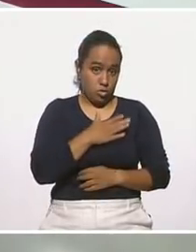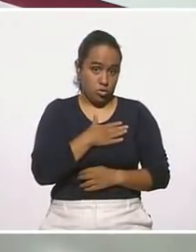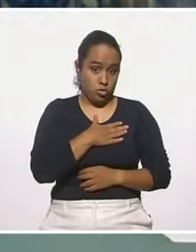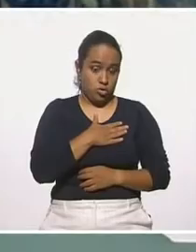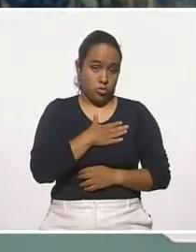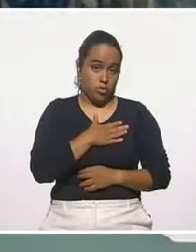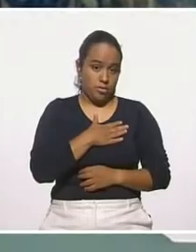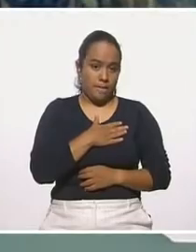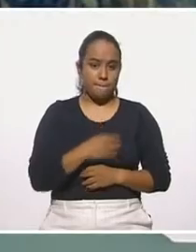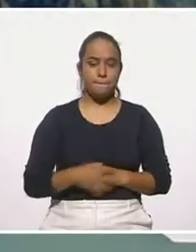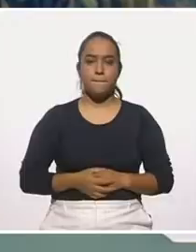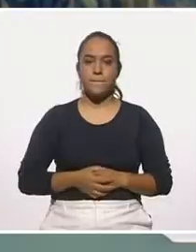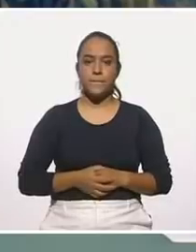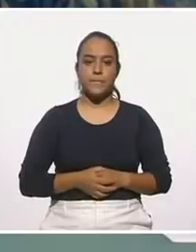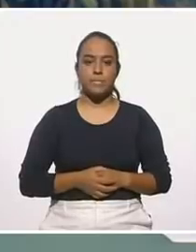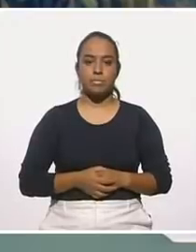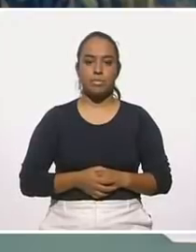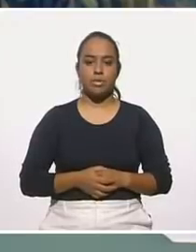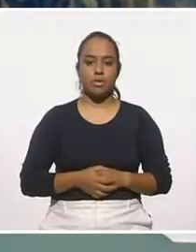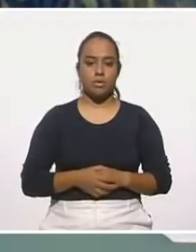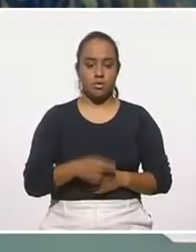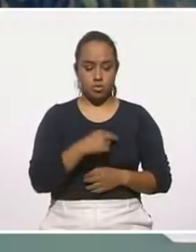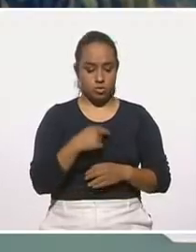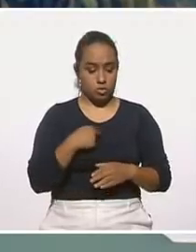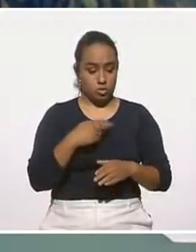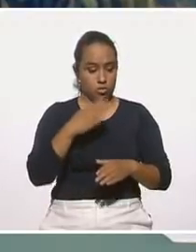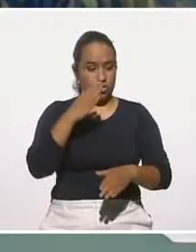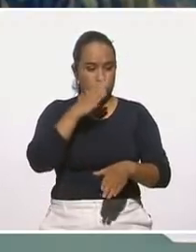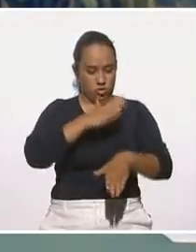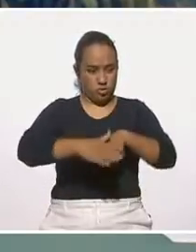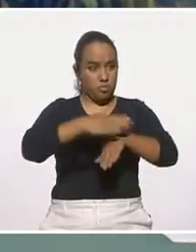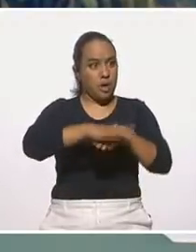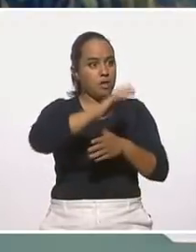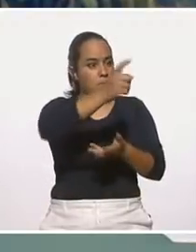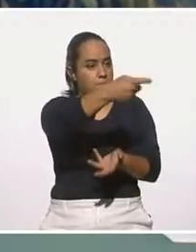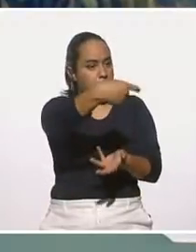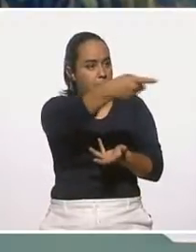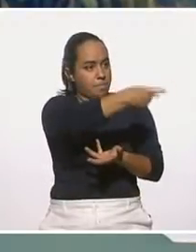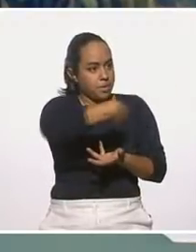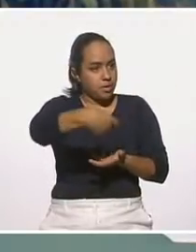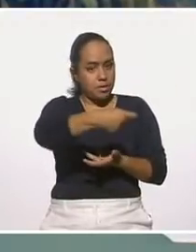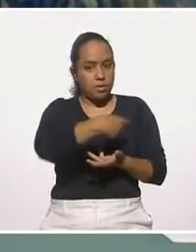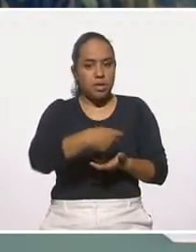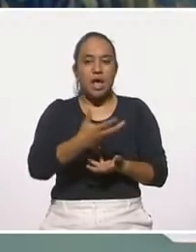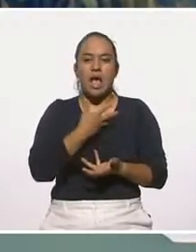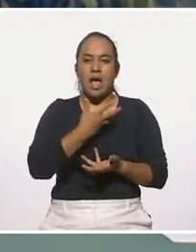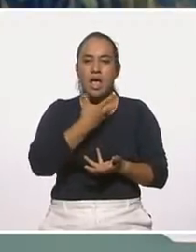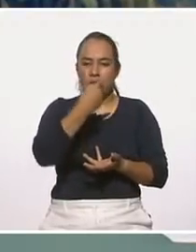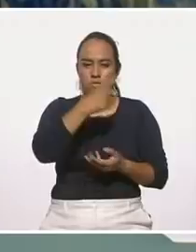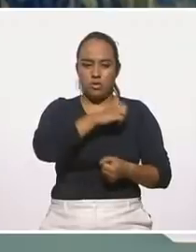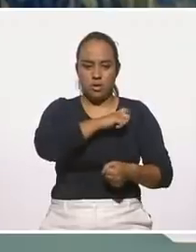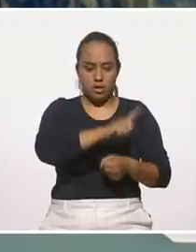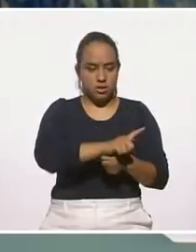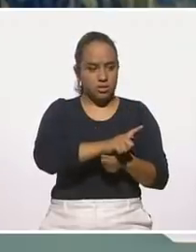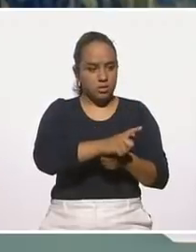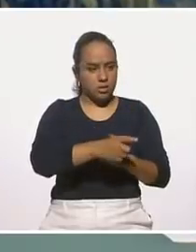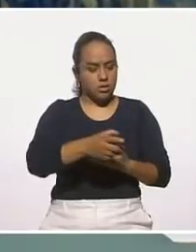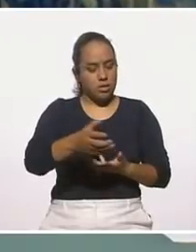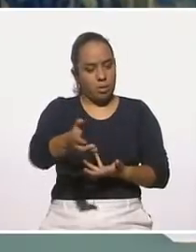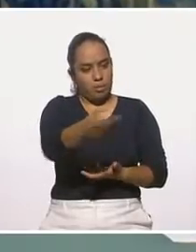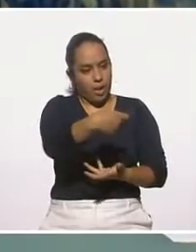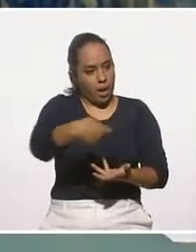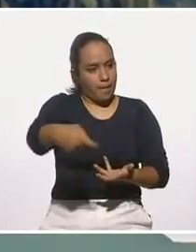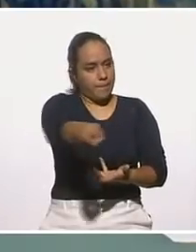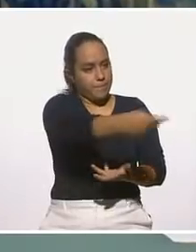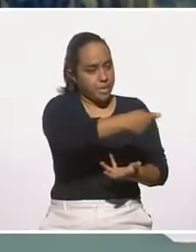cuando podamos el nopal, pues tenemos una picadora y se pica